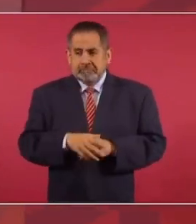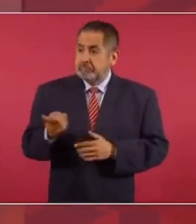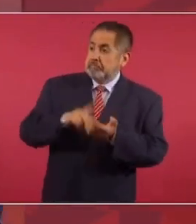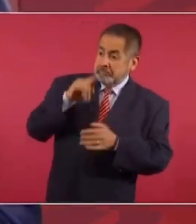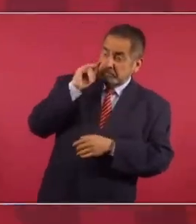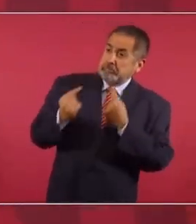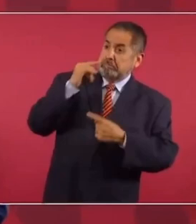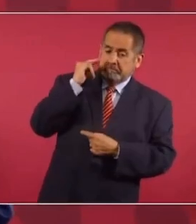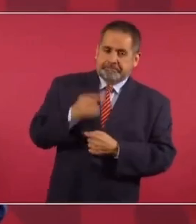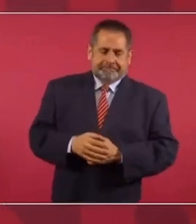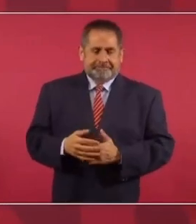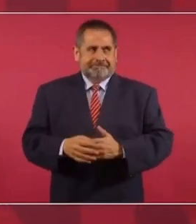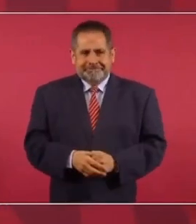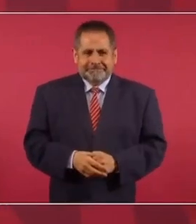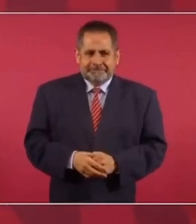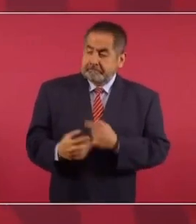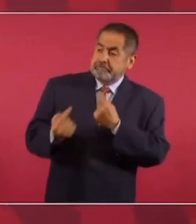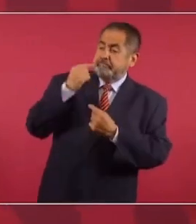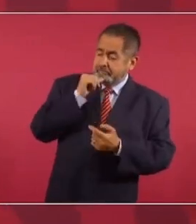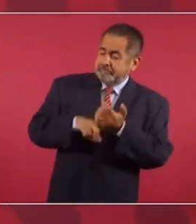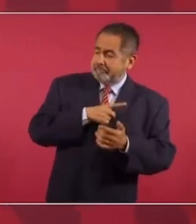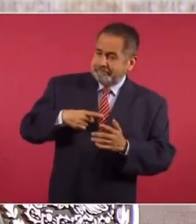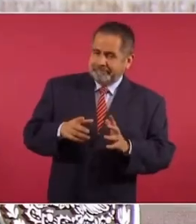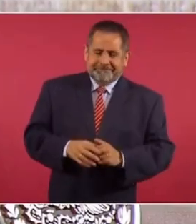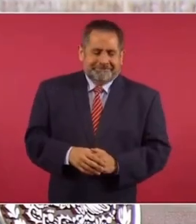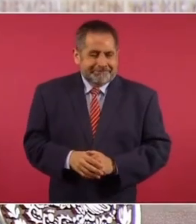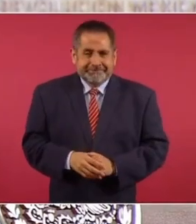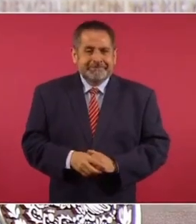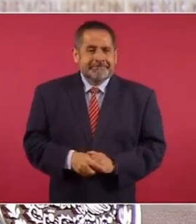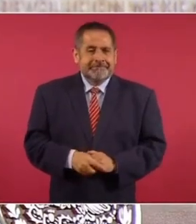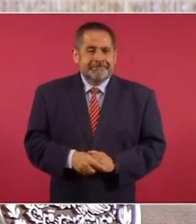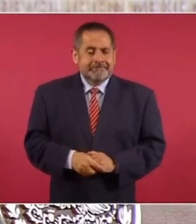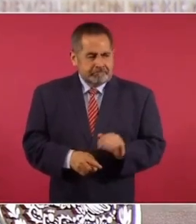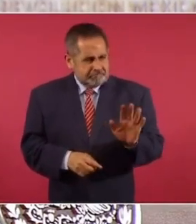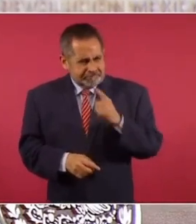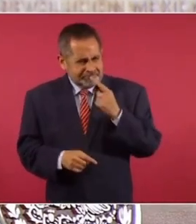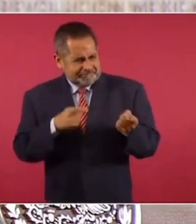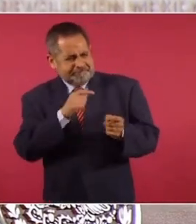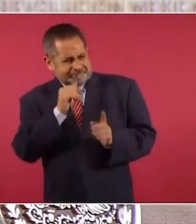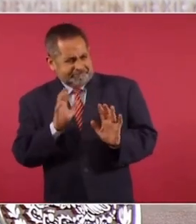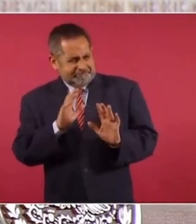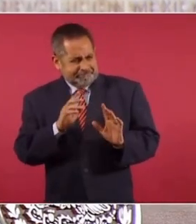me estás ofendiendo, no me insultes, no, no.